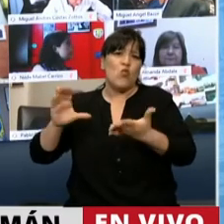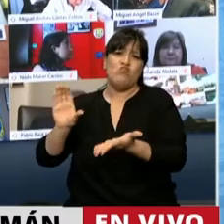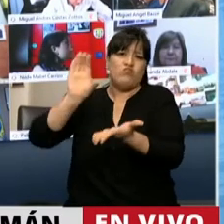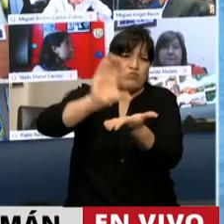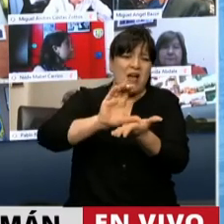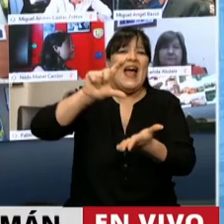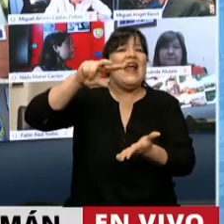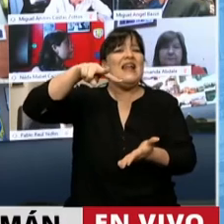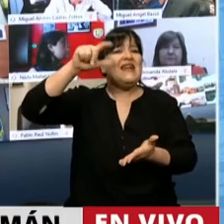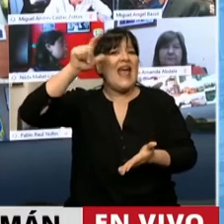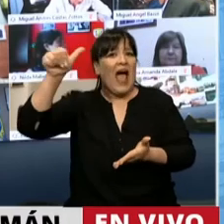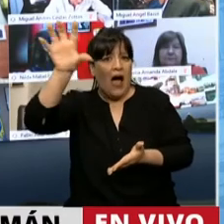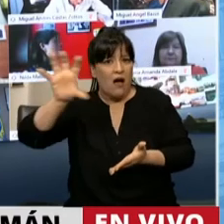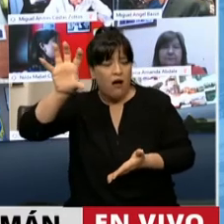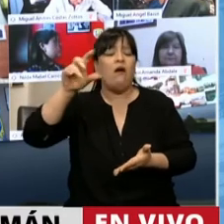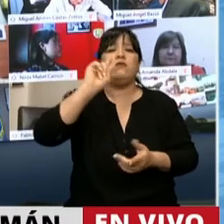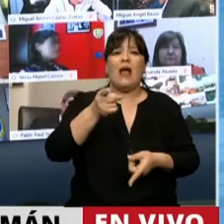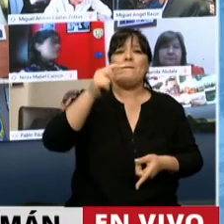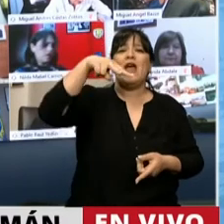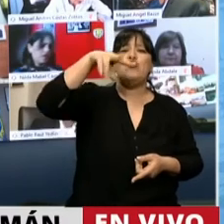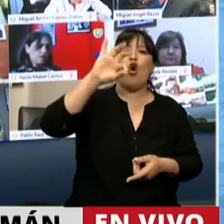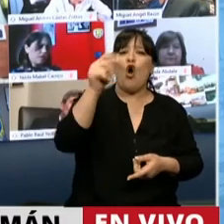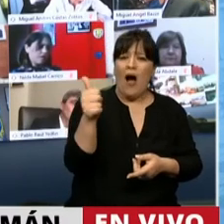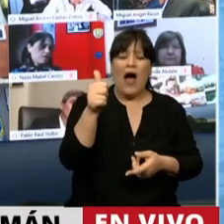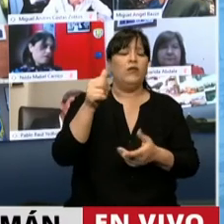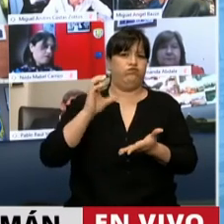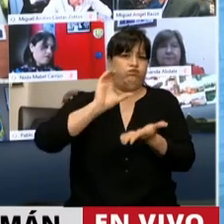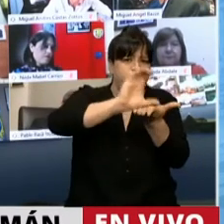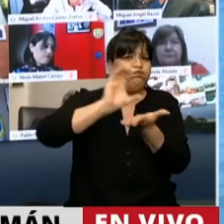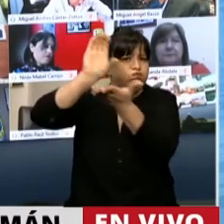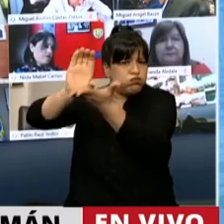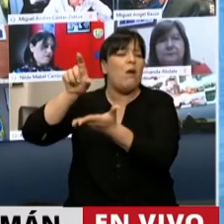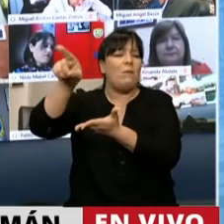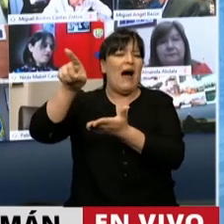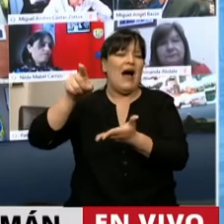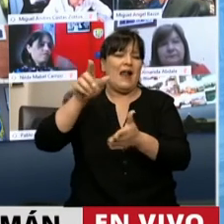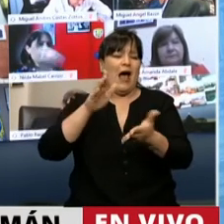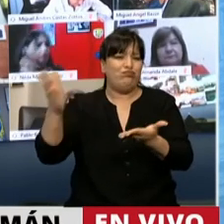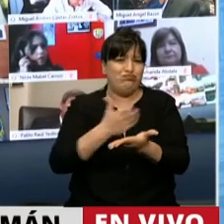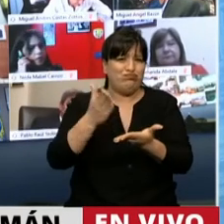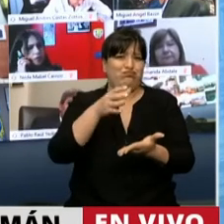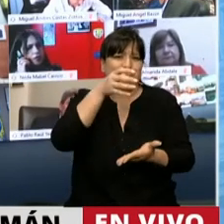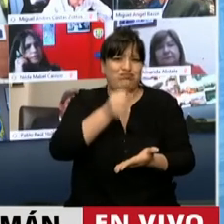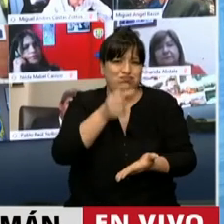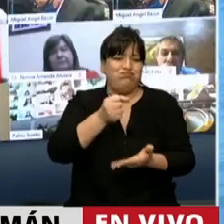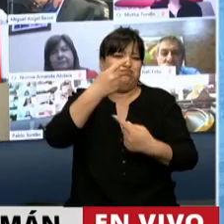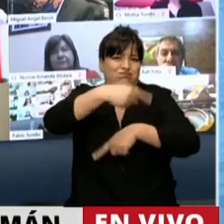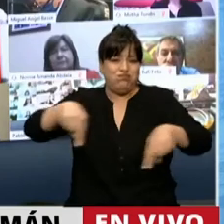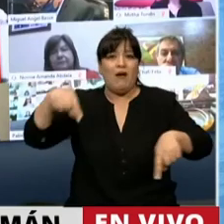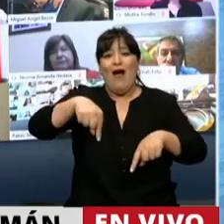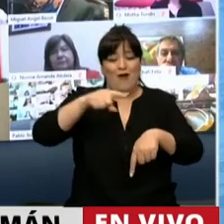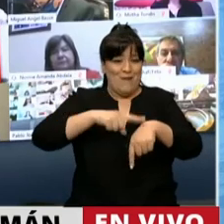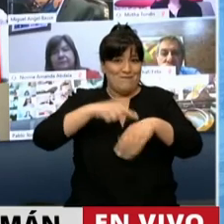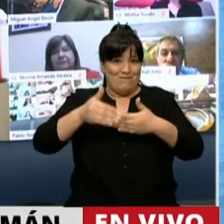el NOA y en el NEA para la industrialización de los cítricos. Y, obviamente, que esta prórroga se justifica en este